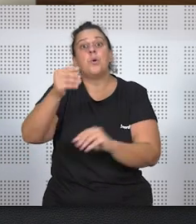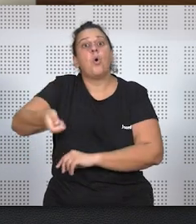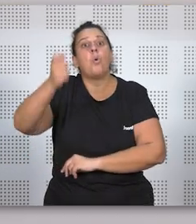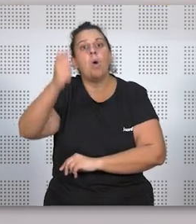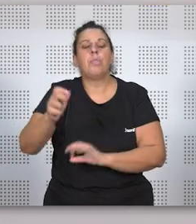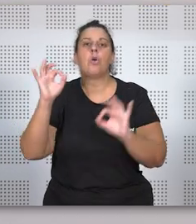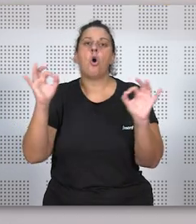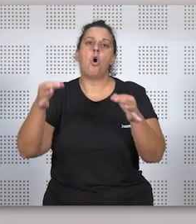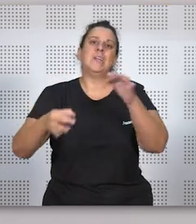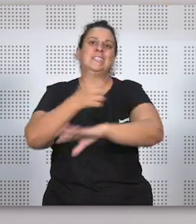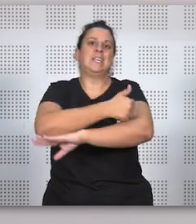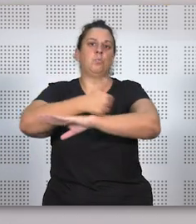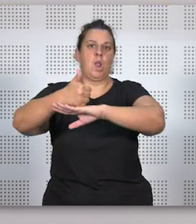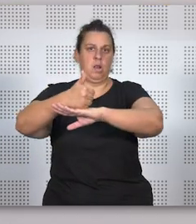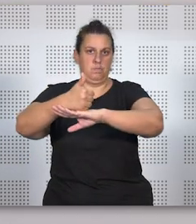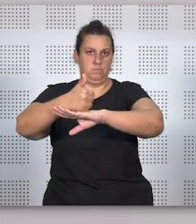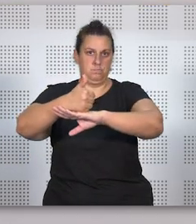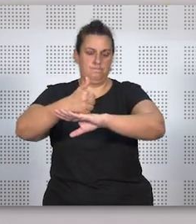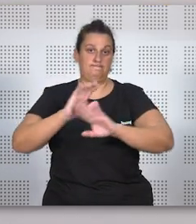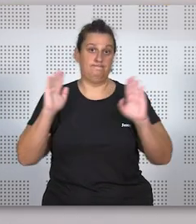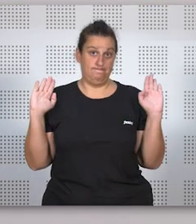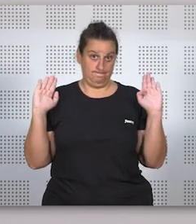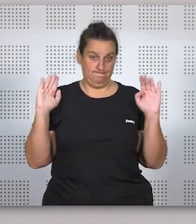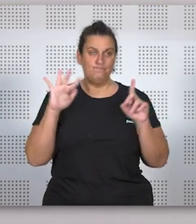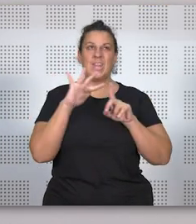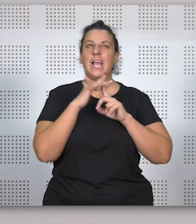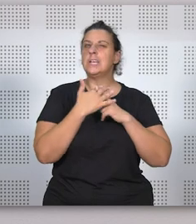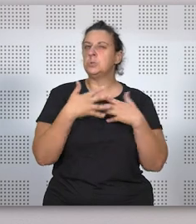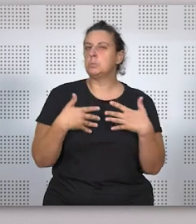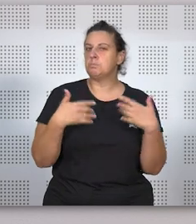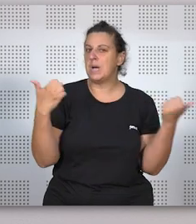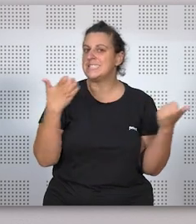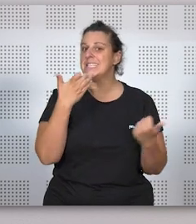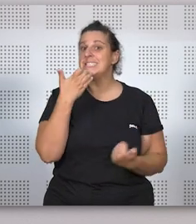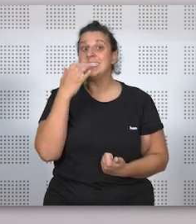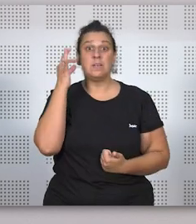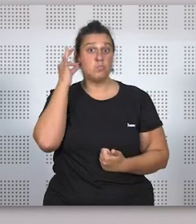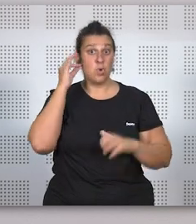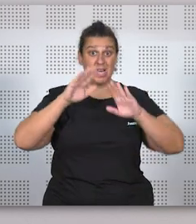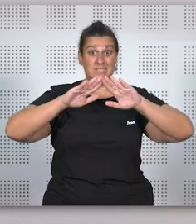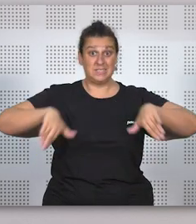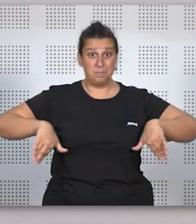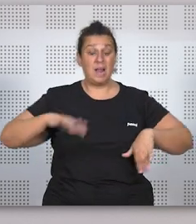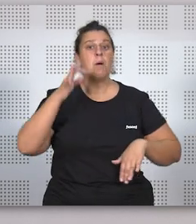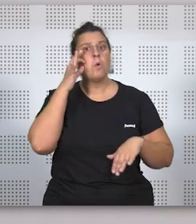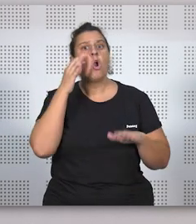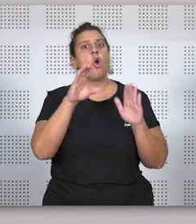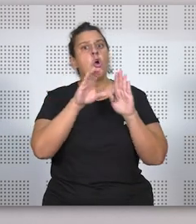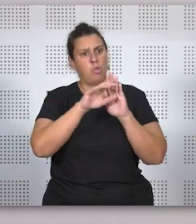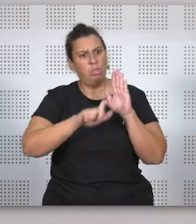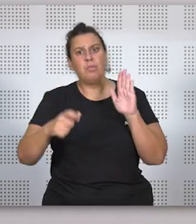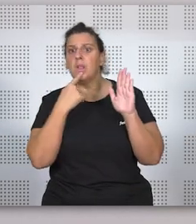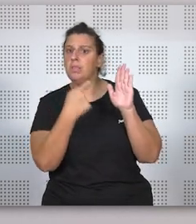a un juez o a un tribunal. Más casos. Si la mujer se separaba, porque la separación estaba